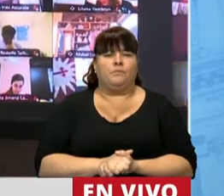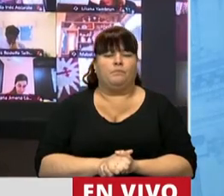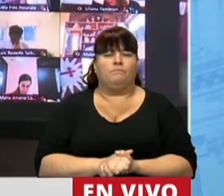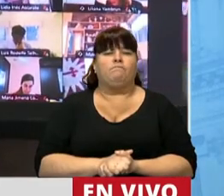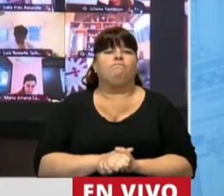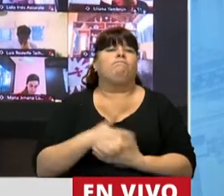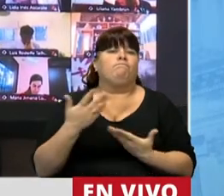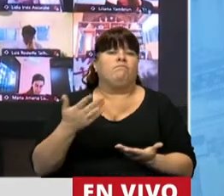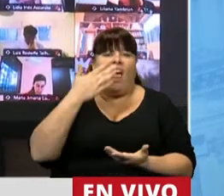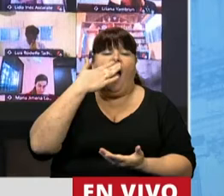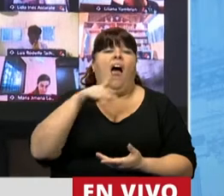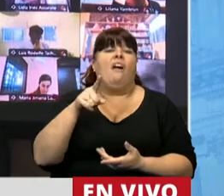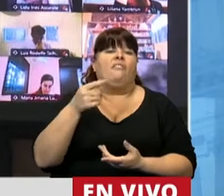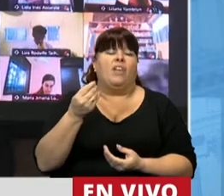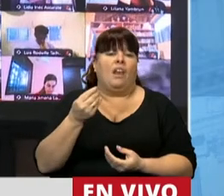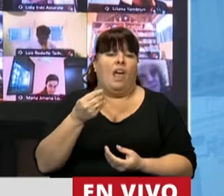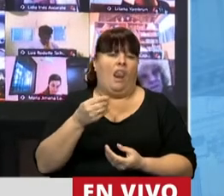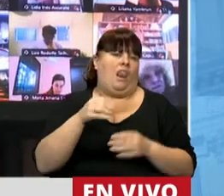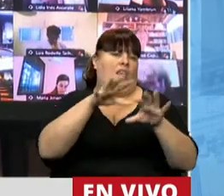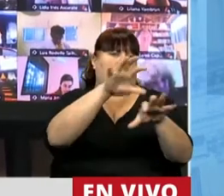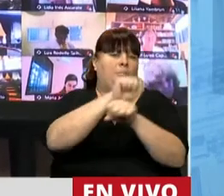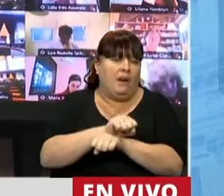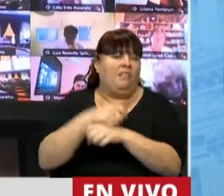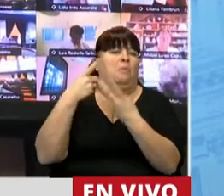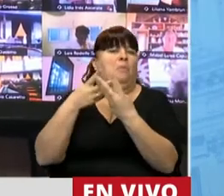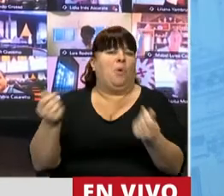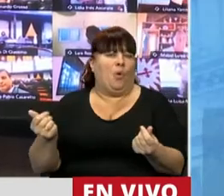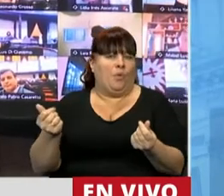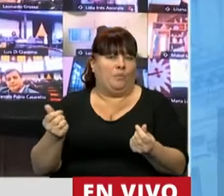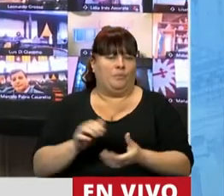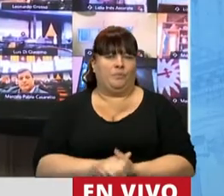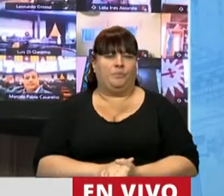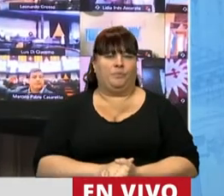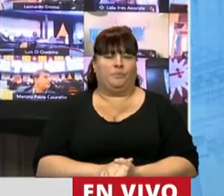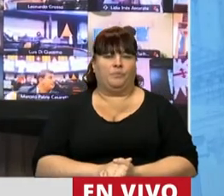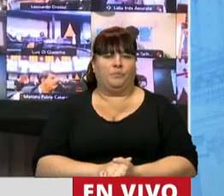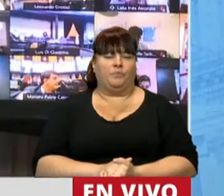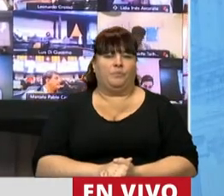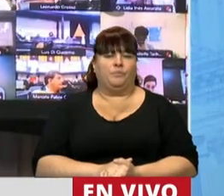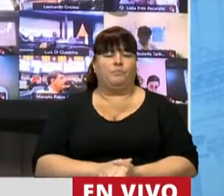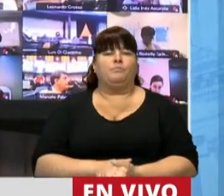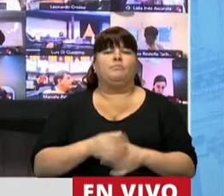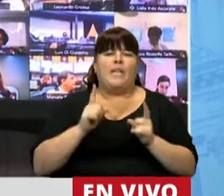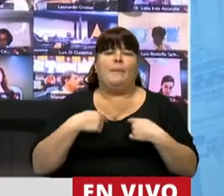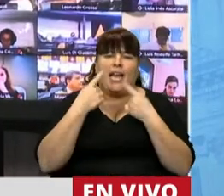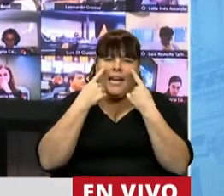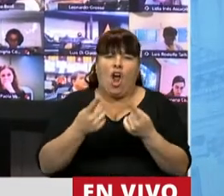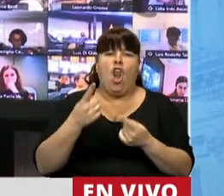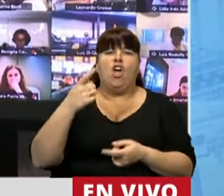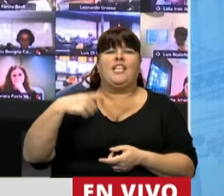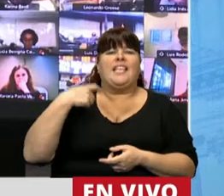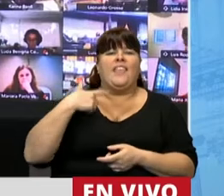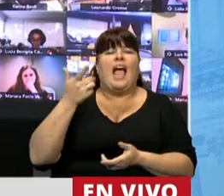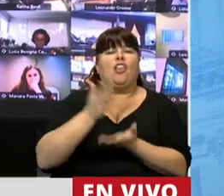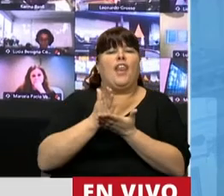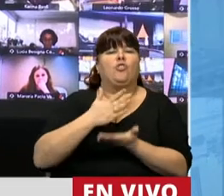sufrió la condición de detenido y desaparecida. Quiero reconocer al Sindical de